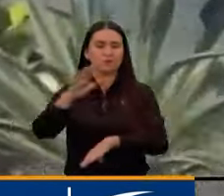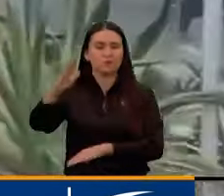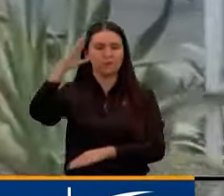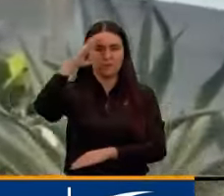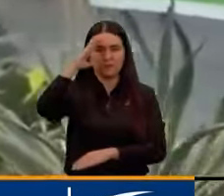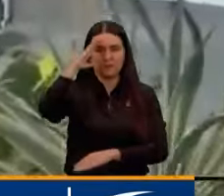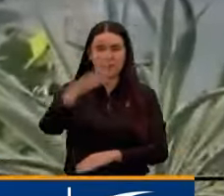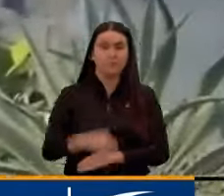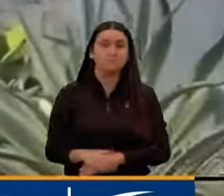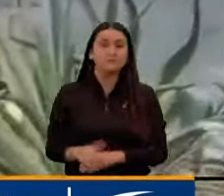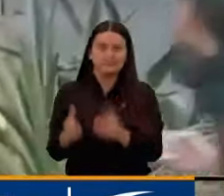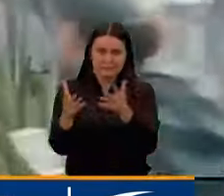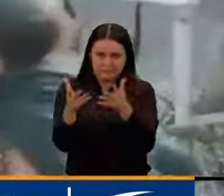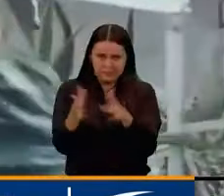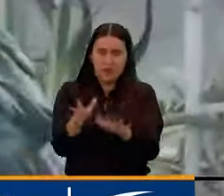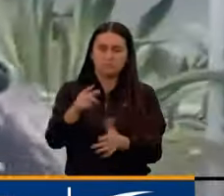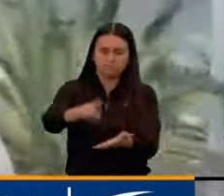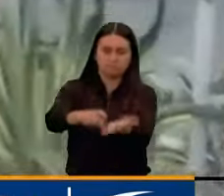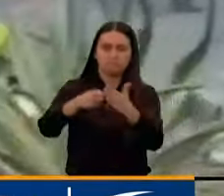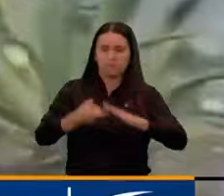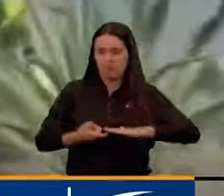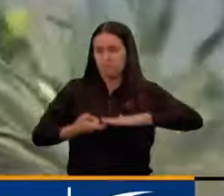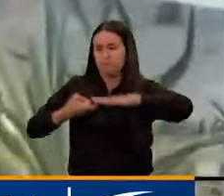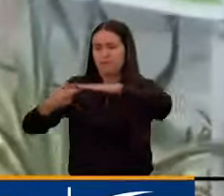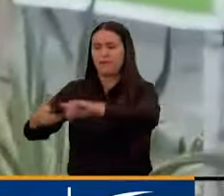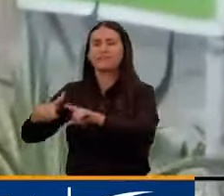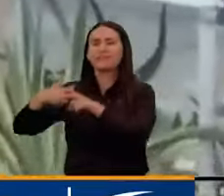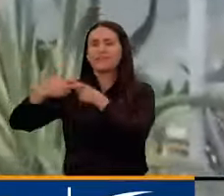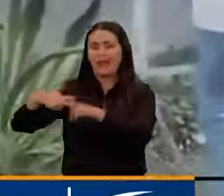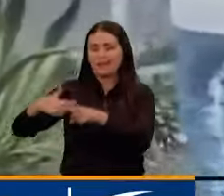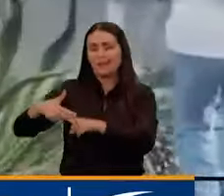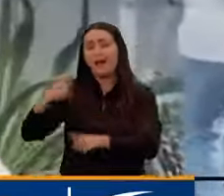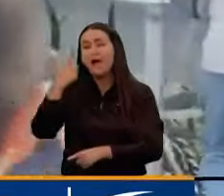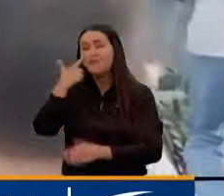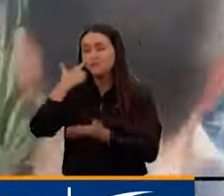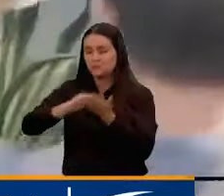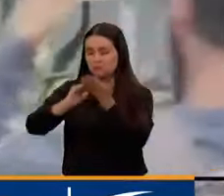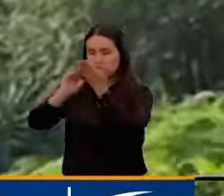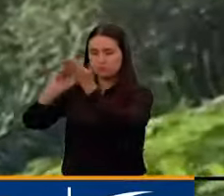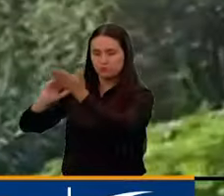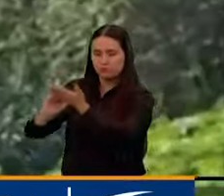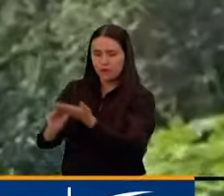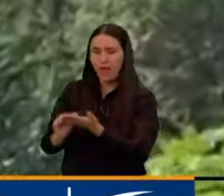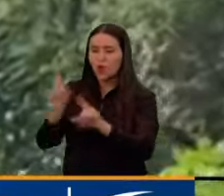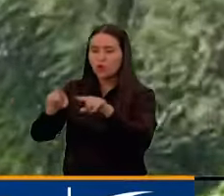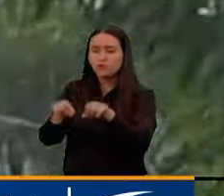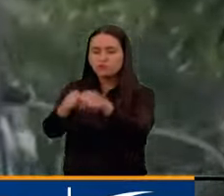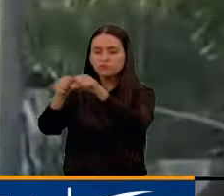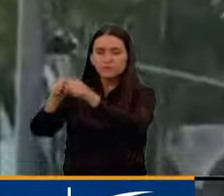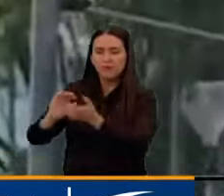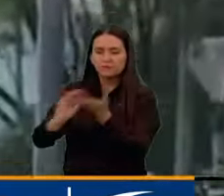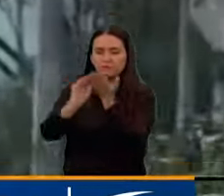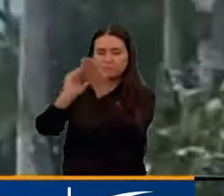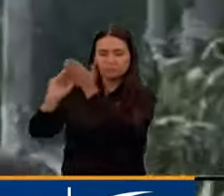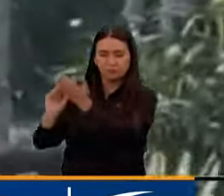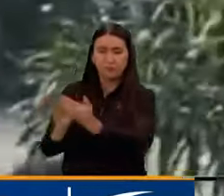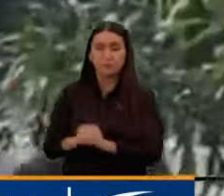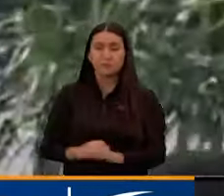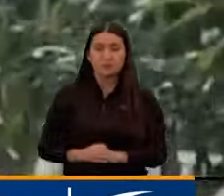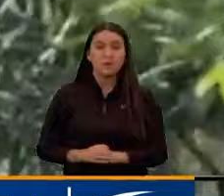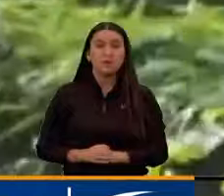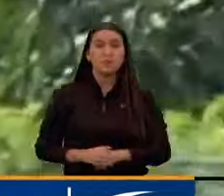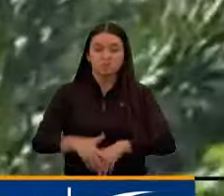el cual ya se encuentra en el taller para hacer reparación de las partes dañadas. En la jornada de